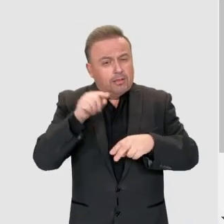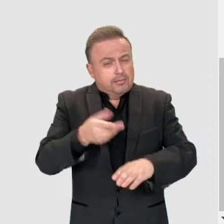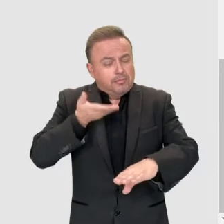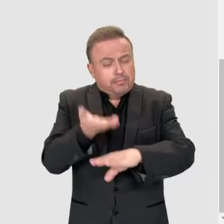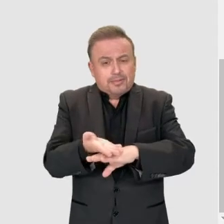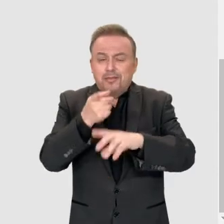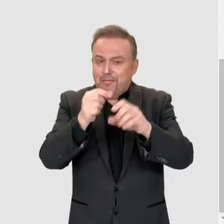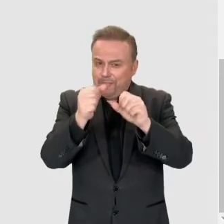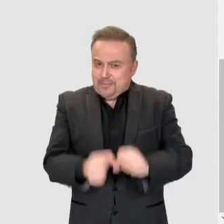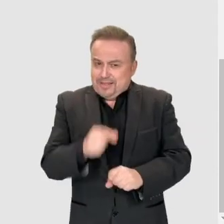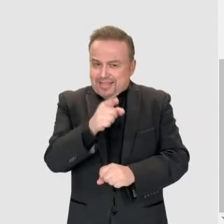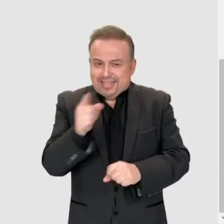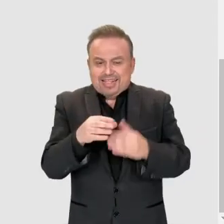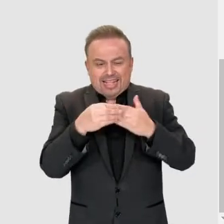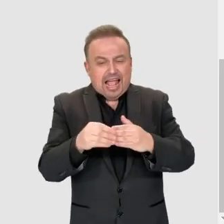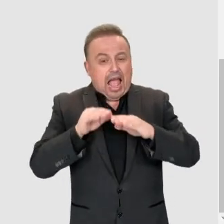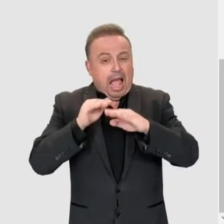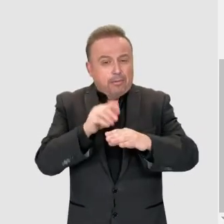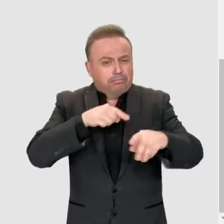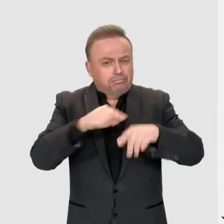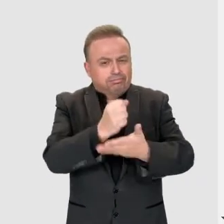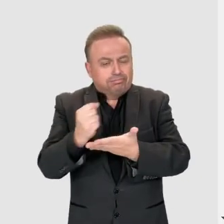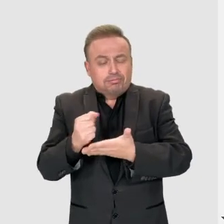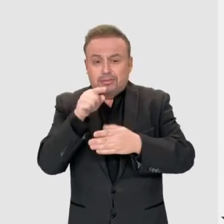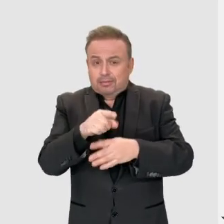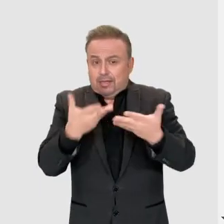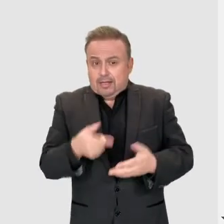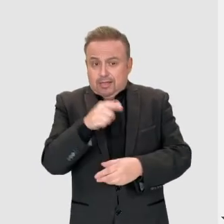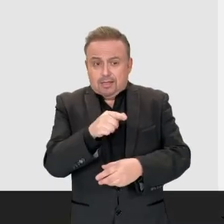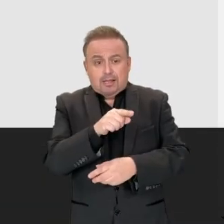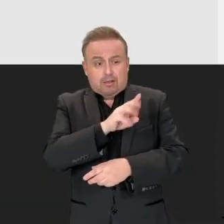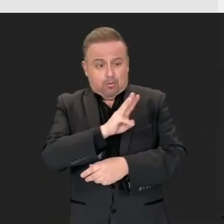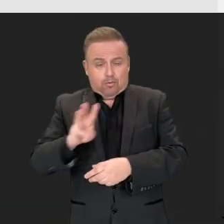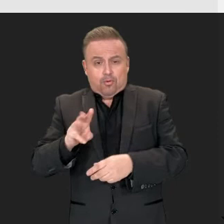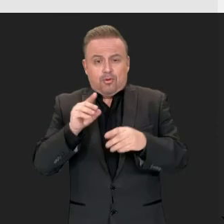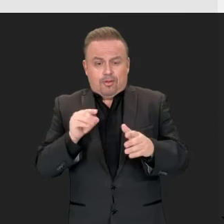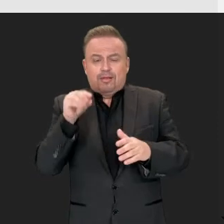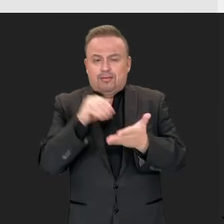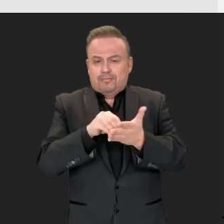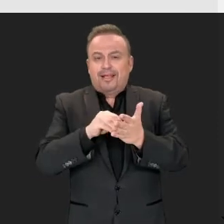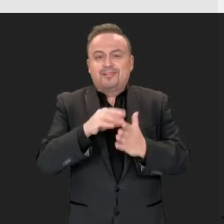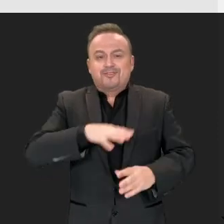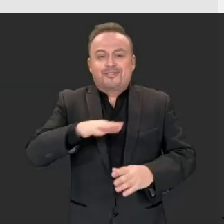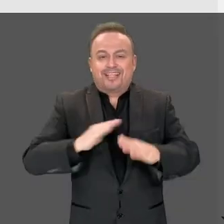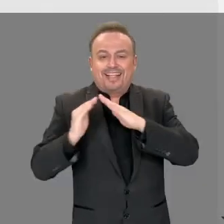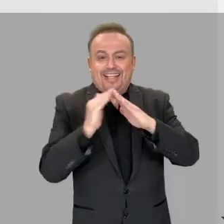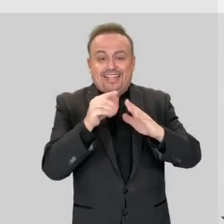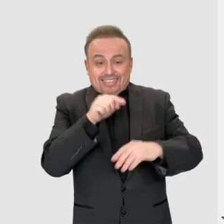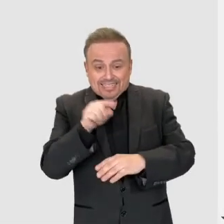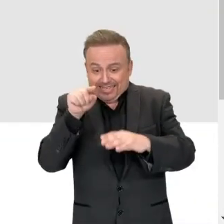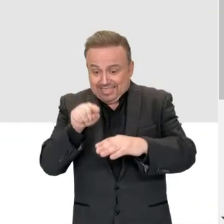realizar esta solicitud, podrás acudir a las guías de apoyo a la tramitación, las que encontrarás en el sitio web del Registro Social de Hogares,